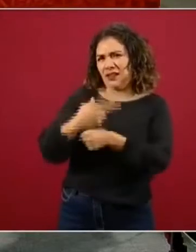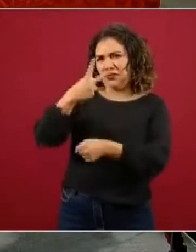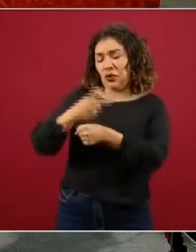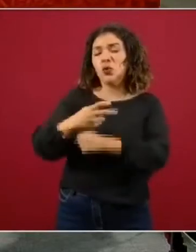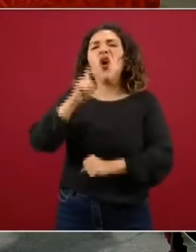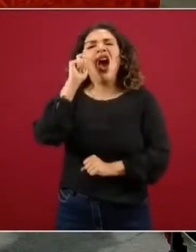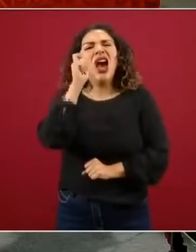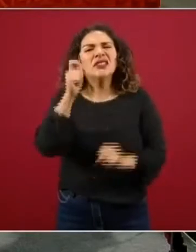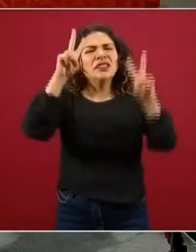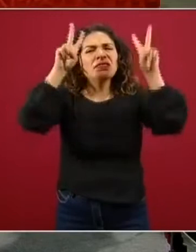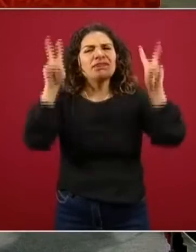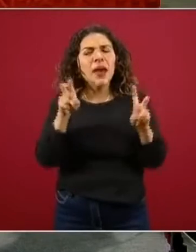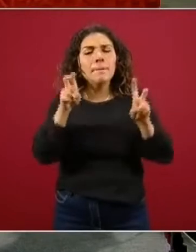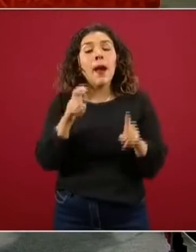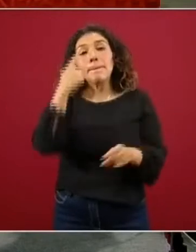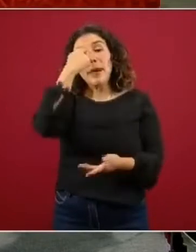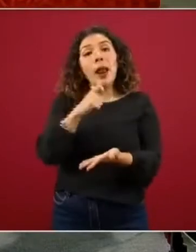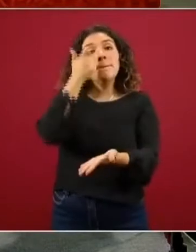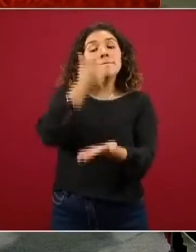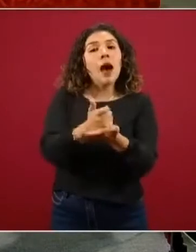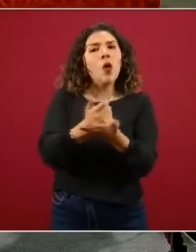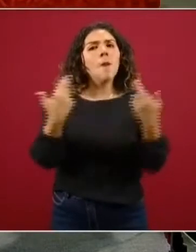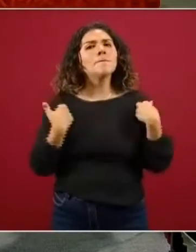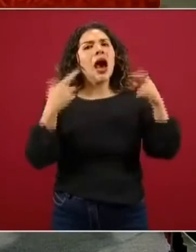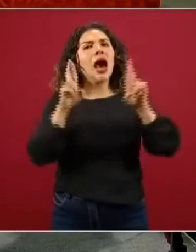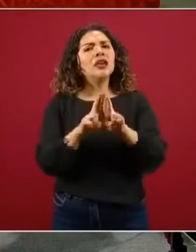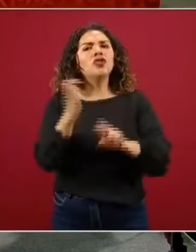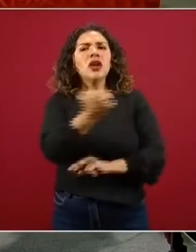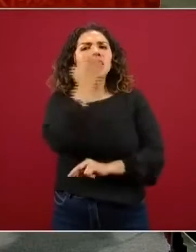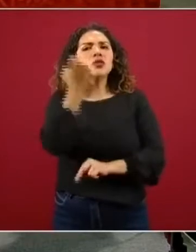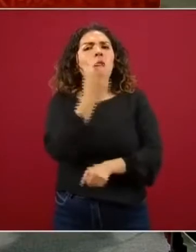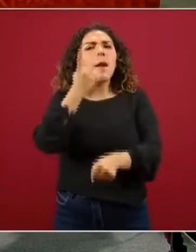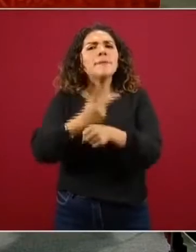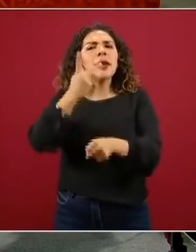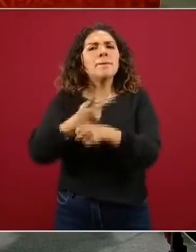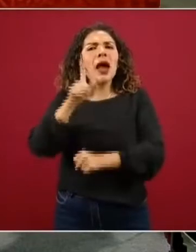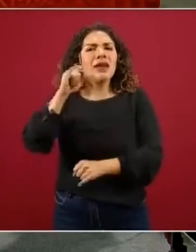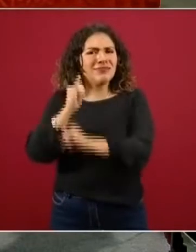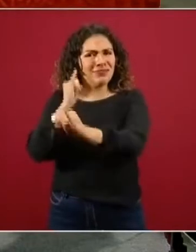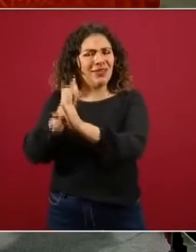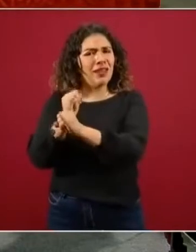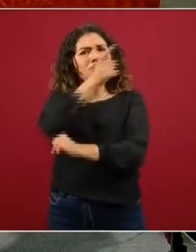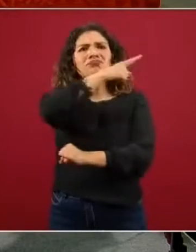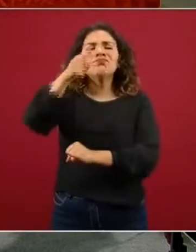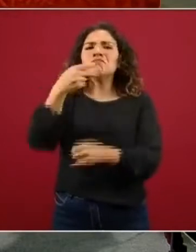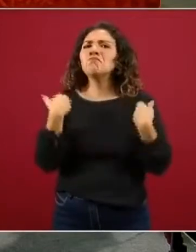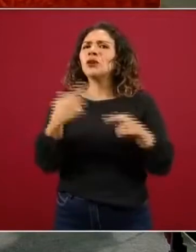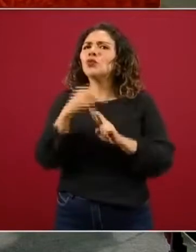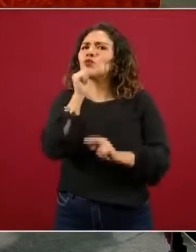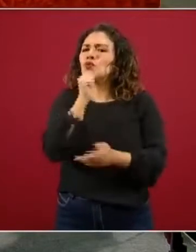y se refiere al pago de muchos maestros en prepa en línea que no les ha llegado.